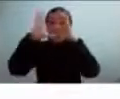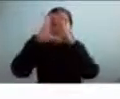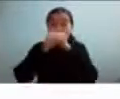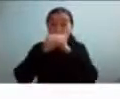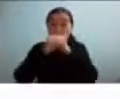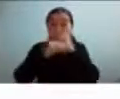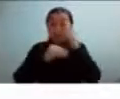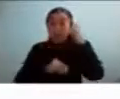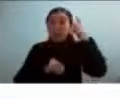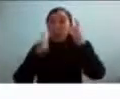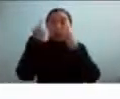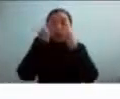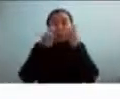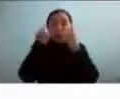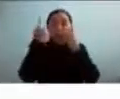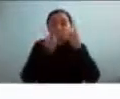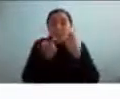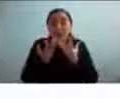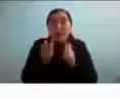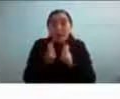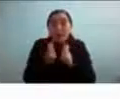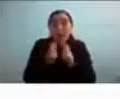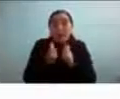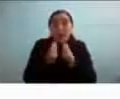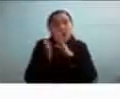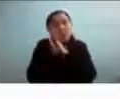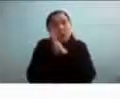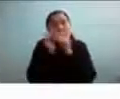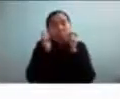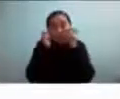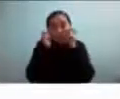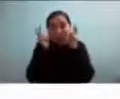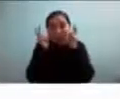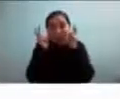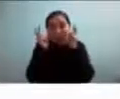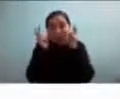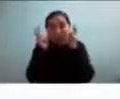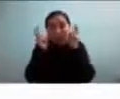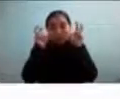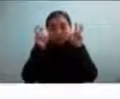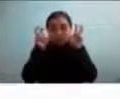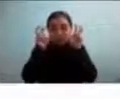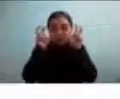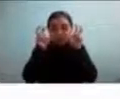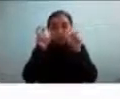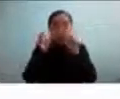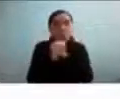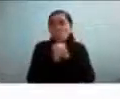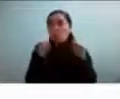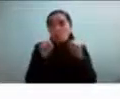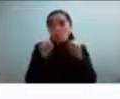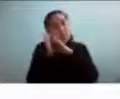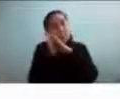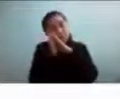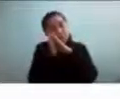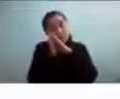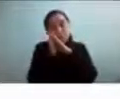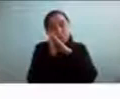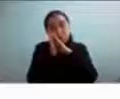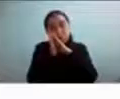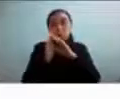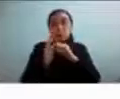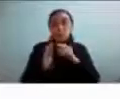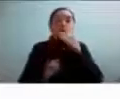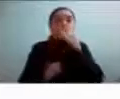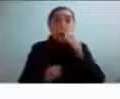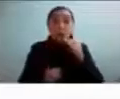cercanas al terror nocturno y que me despertaba en la noche y luego me costaba mucho trabajo como volver a quedarme dormida. Entonces, por eso yo decía que no